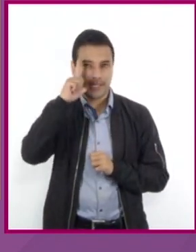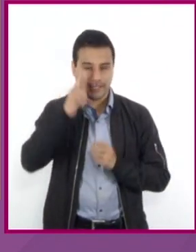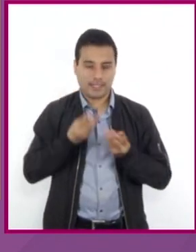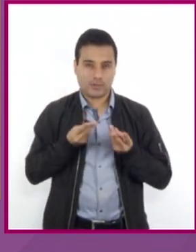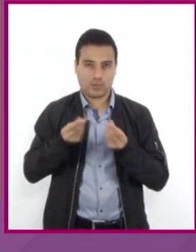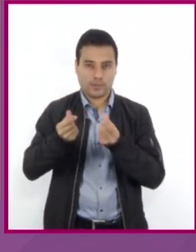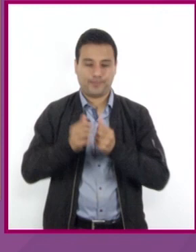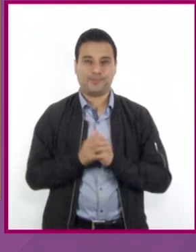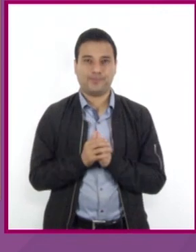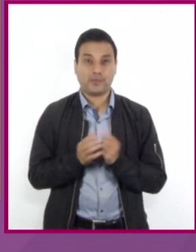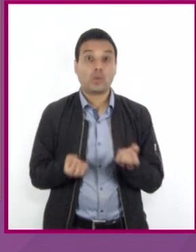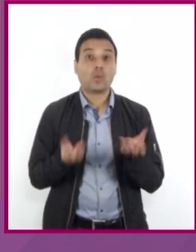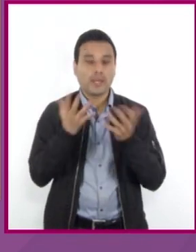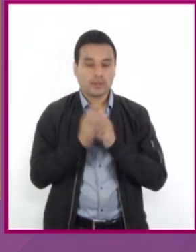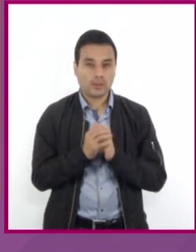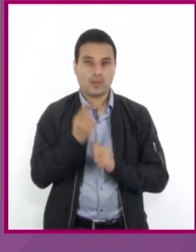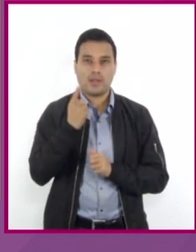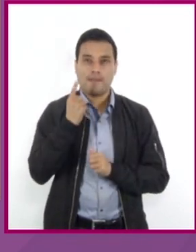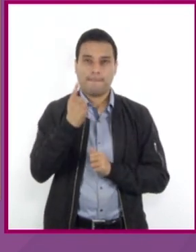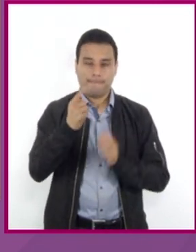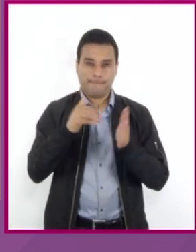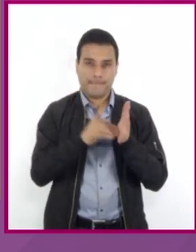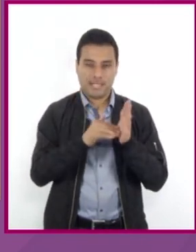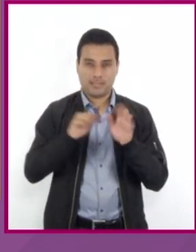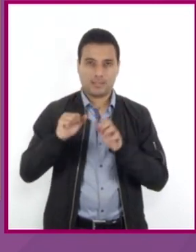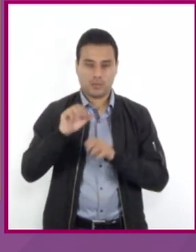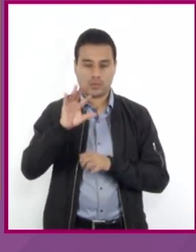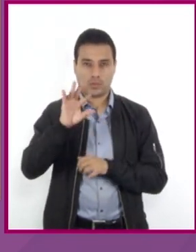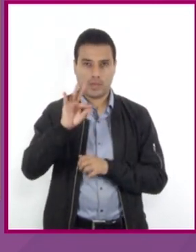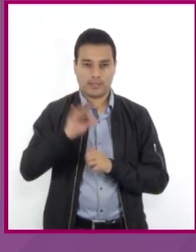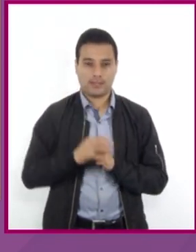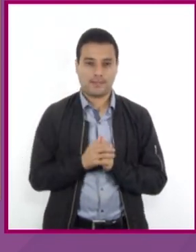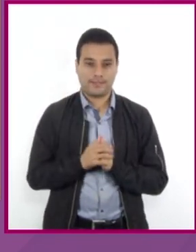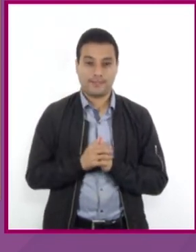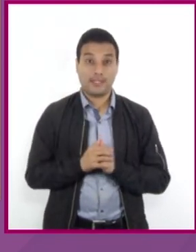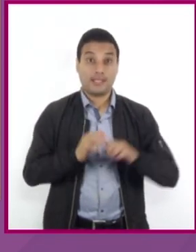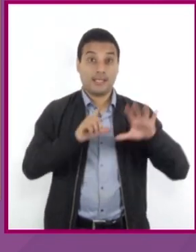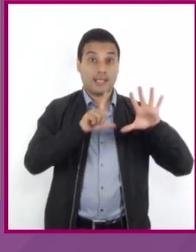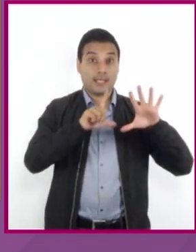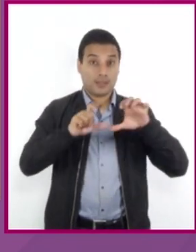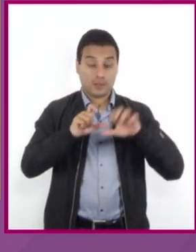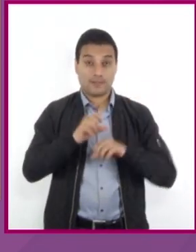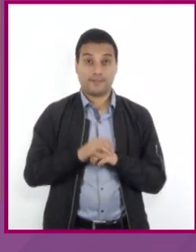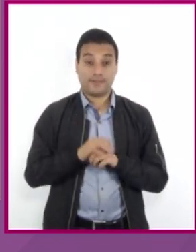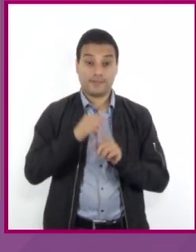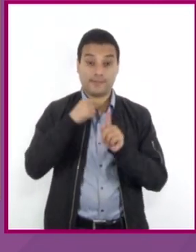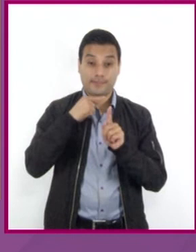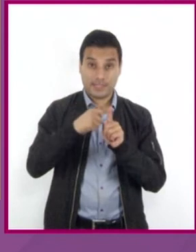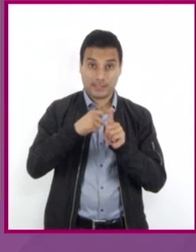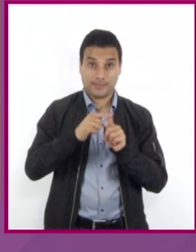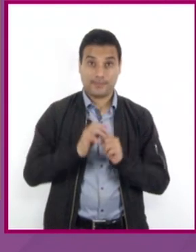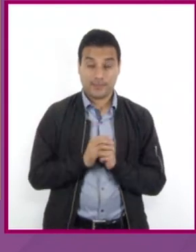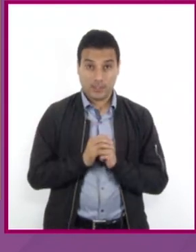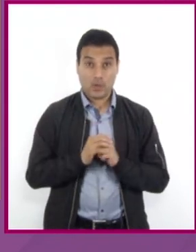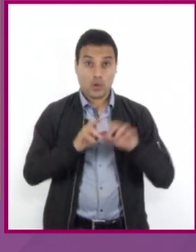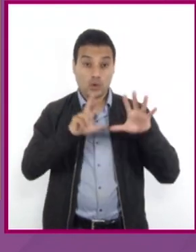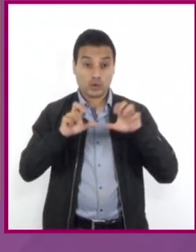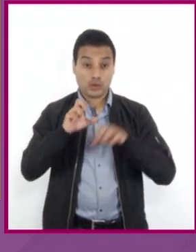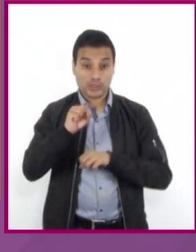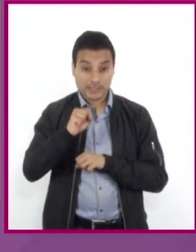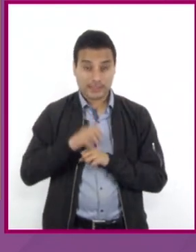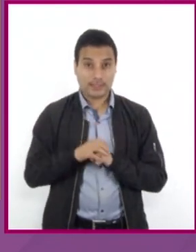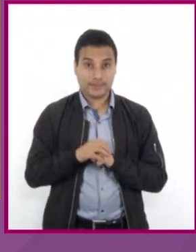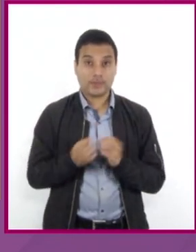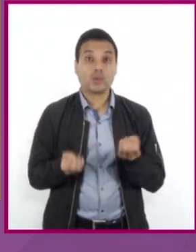que es igual a 1640 780 más 860 es igual a